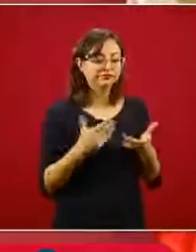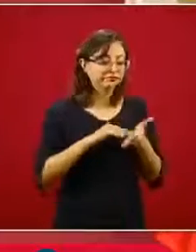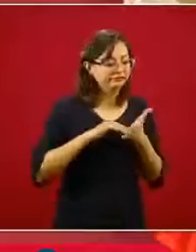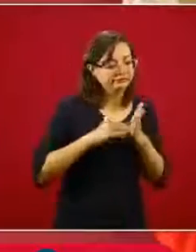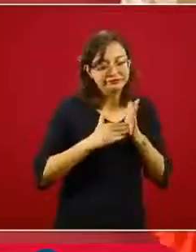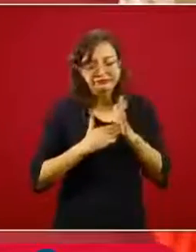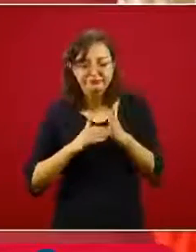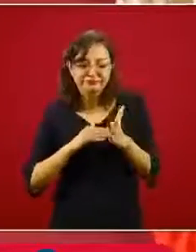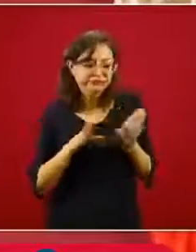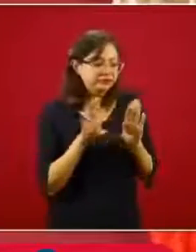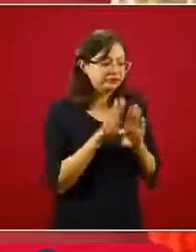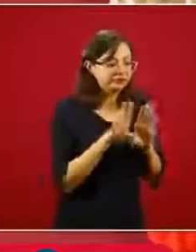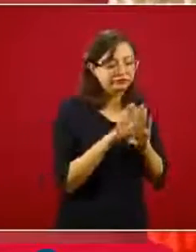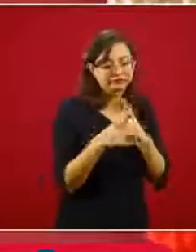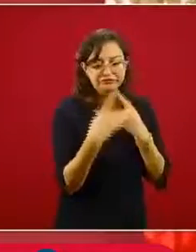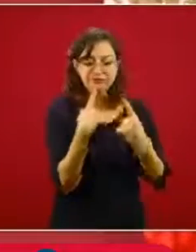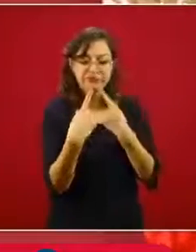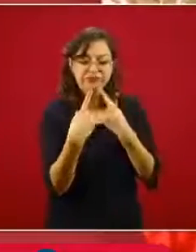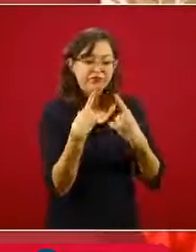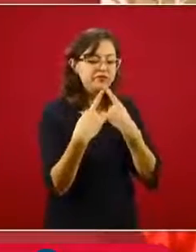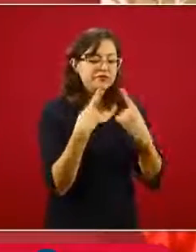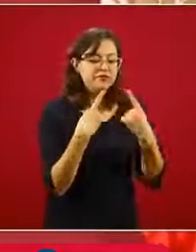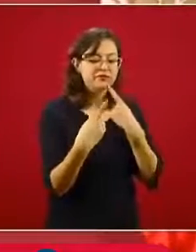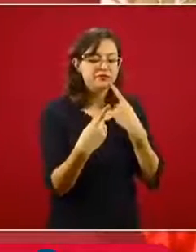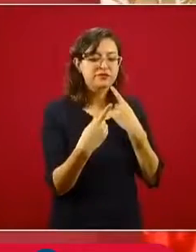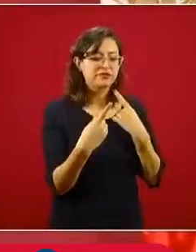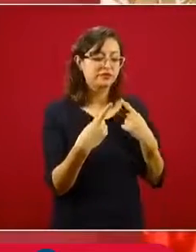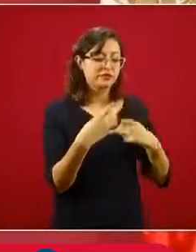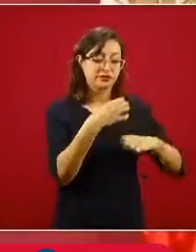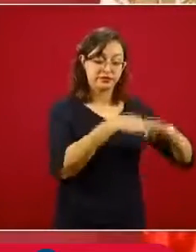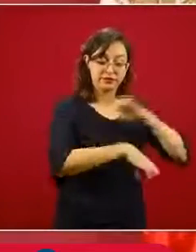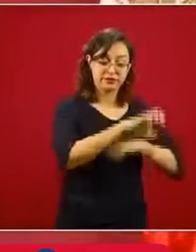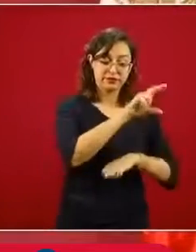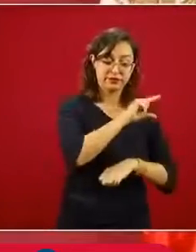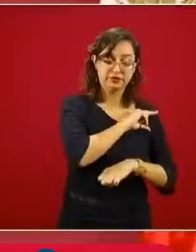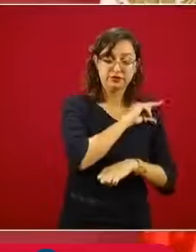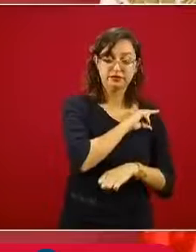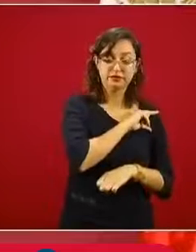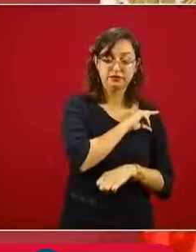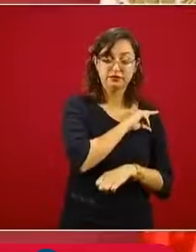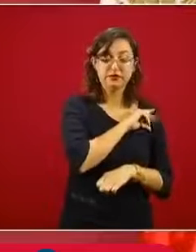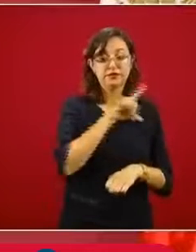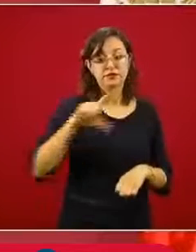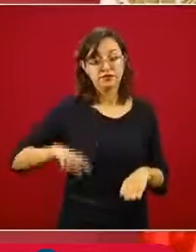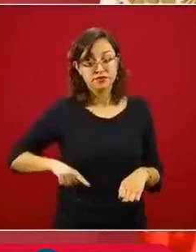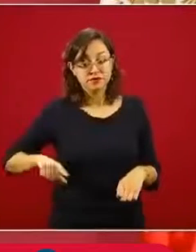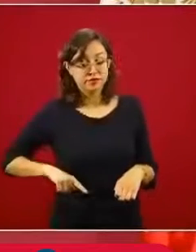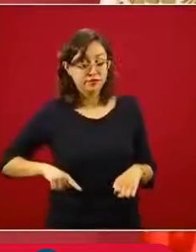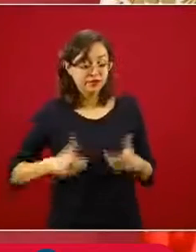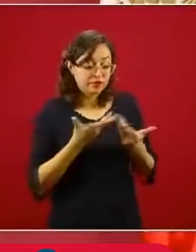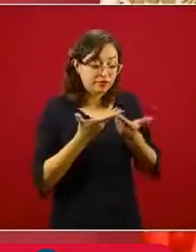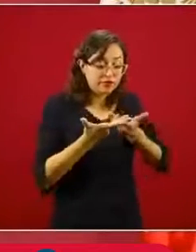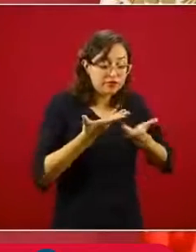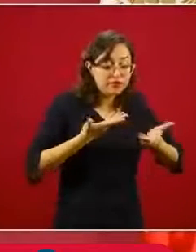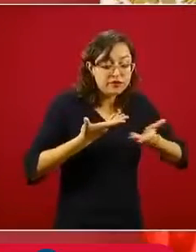entre empresas particulares y funcionarios públicos